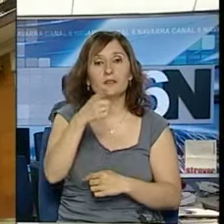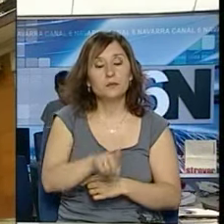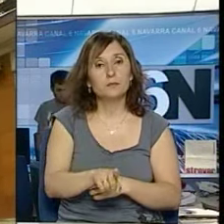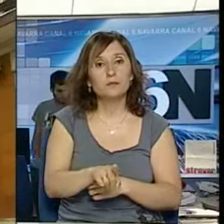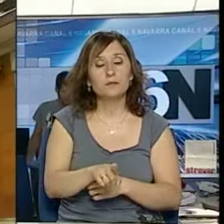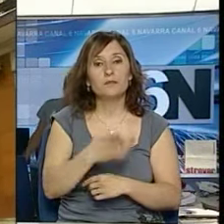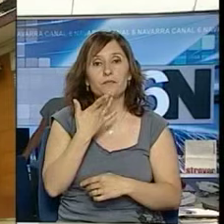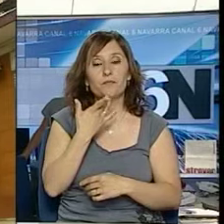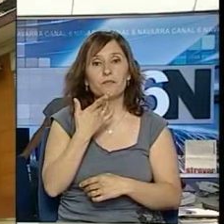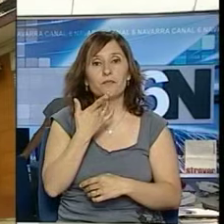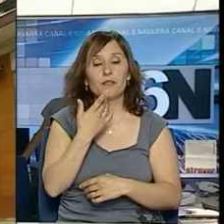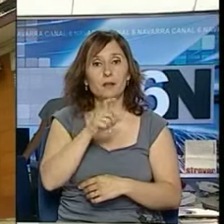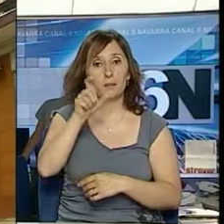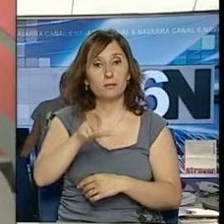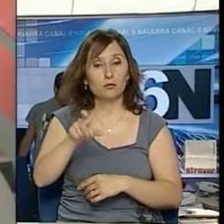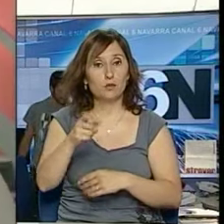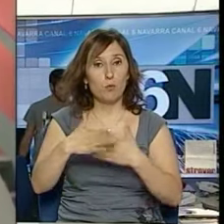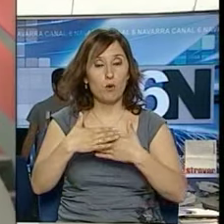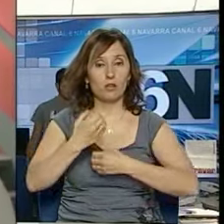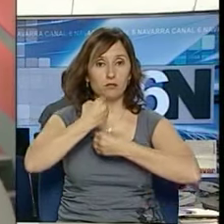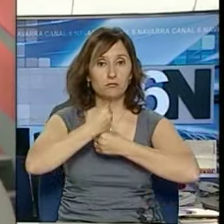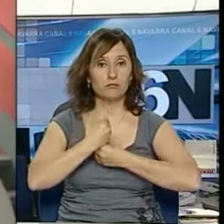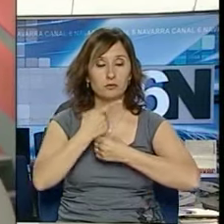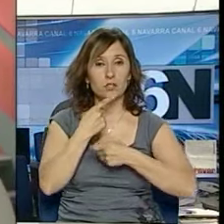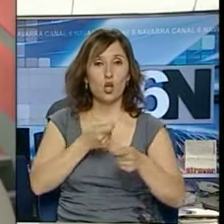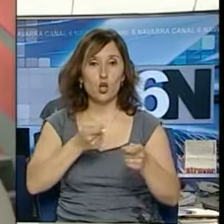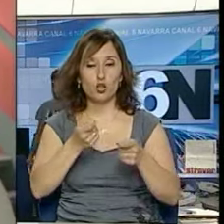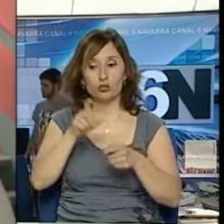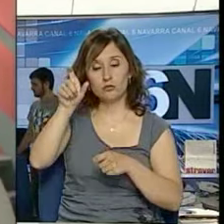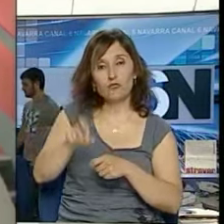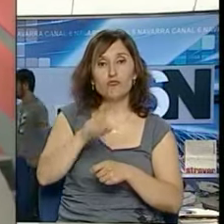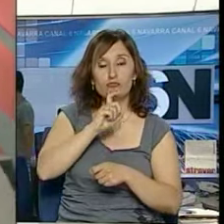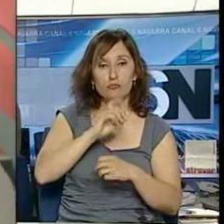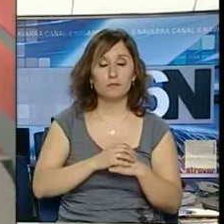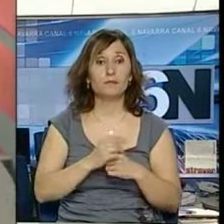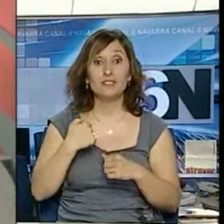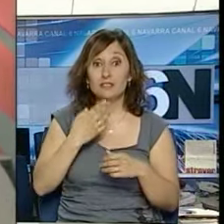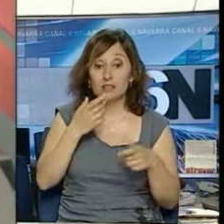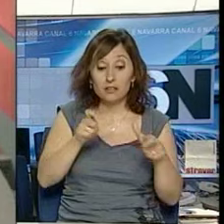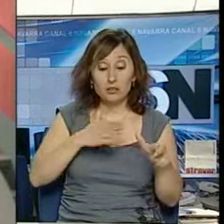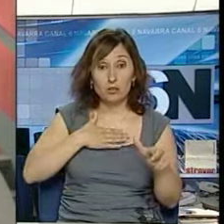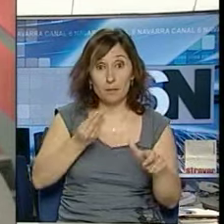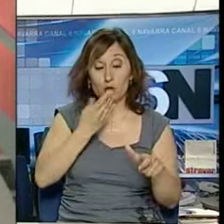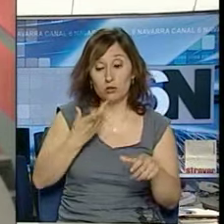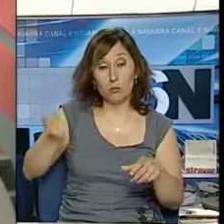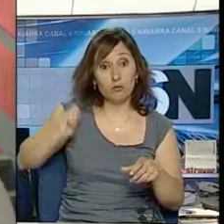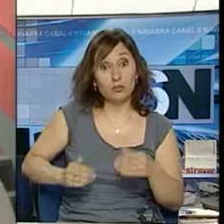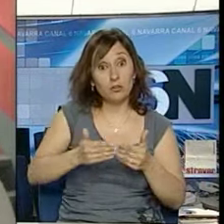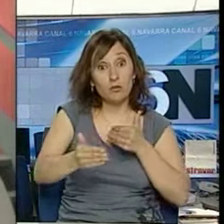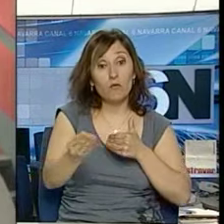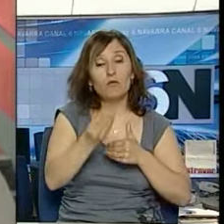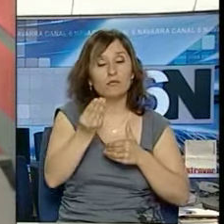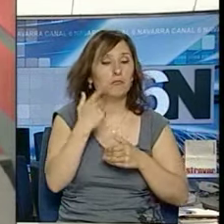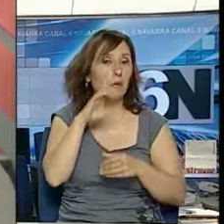desempeñar las funciones del personal de control de acceso. Todo lo que sea para mejorar nuestro sector y darle una posible profesionalización, a mí me parece